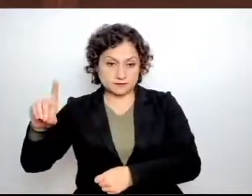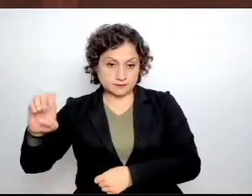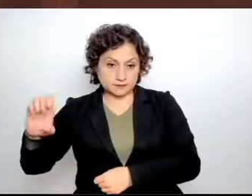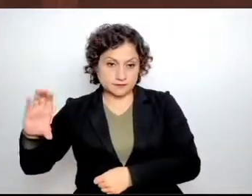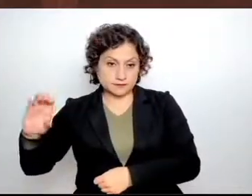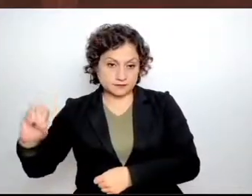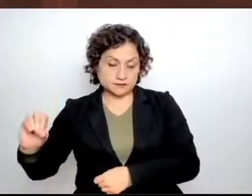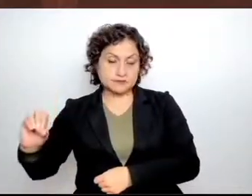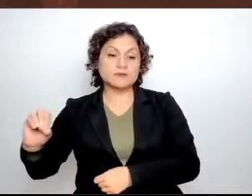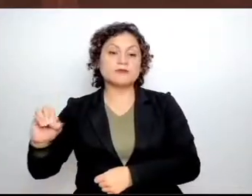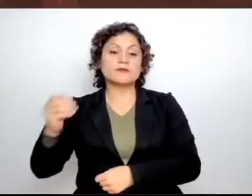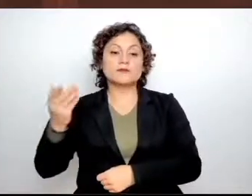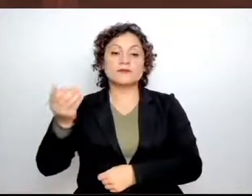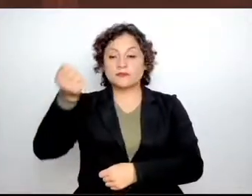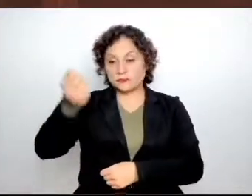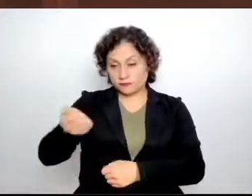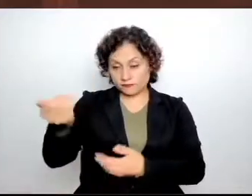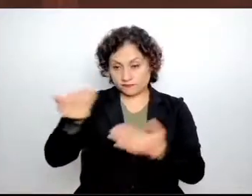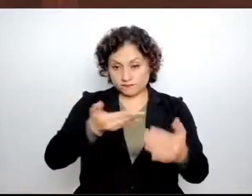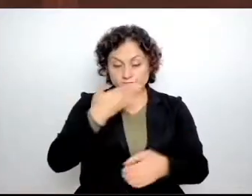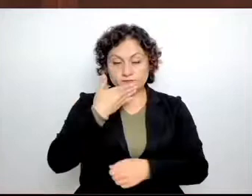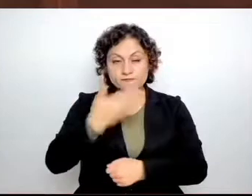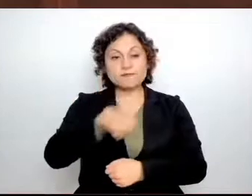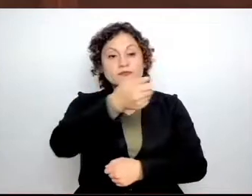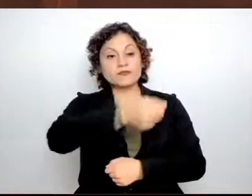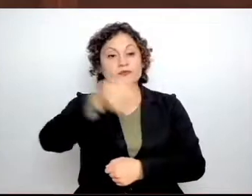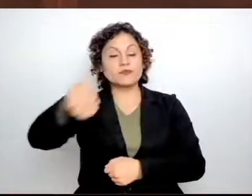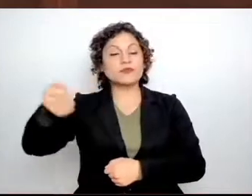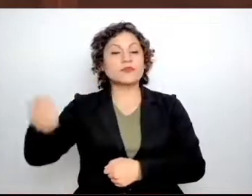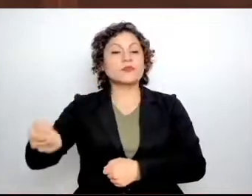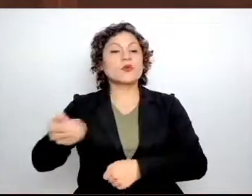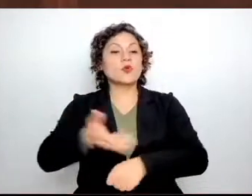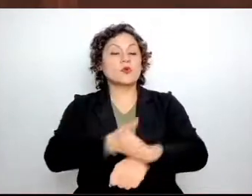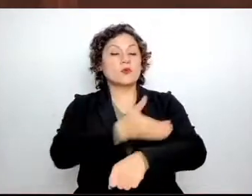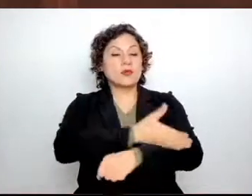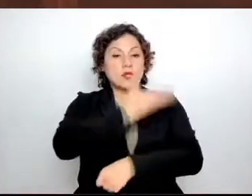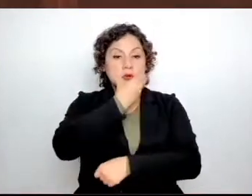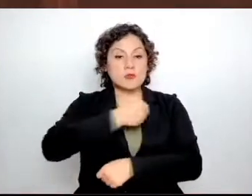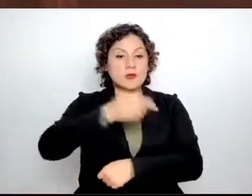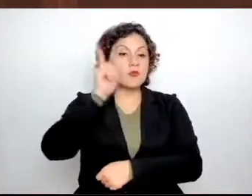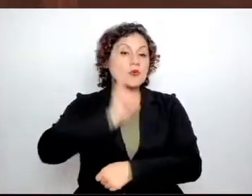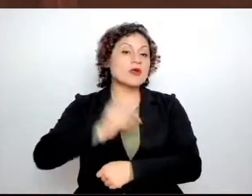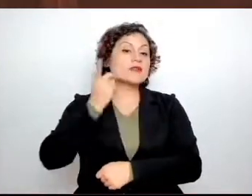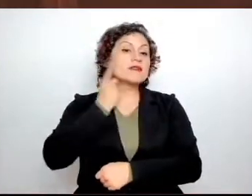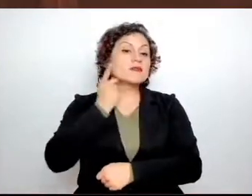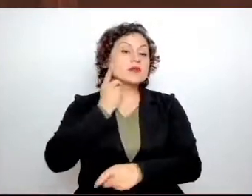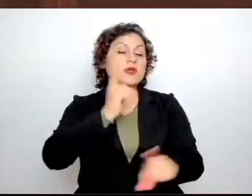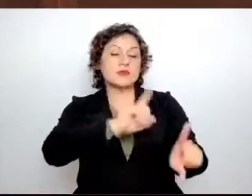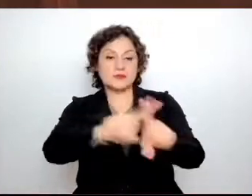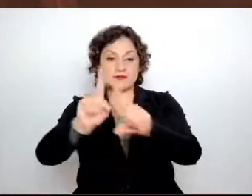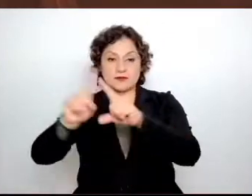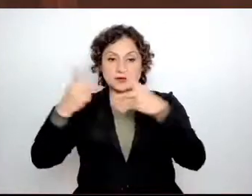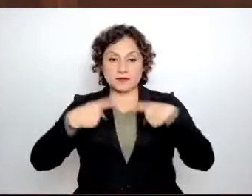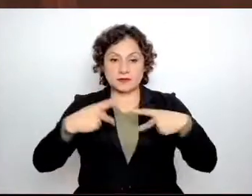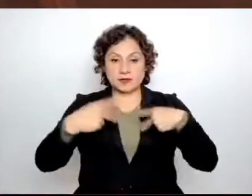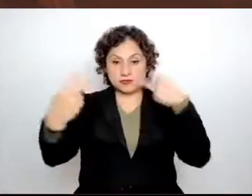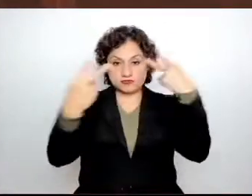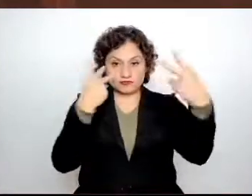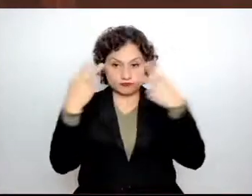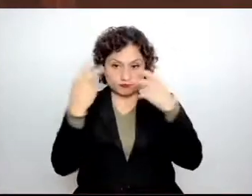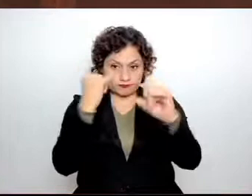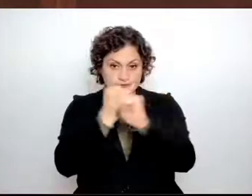Saludo a mis compañeras y compañeros diputados y a quienes nos siguen a través de las redes sociales.